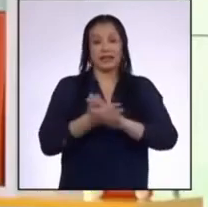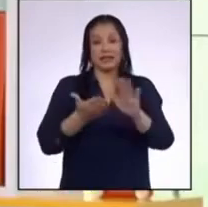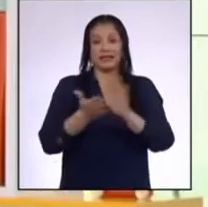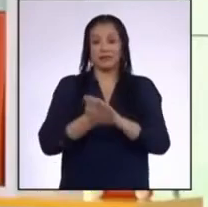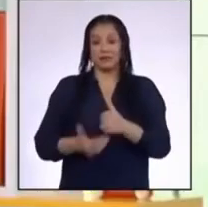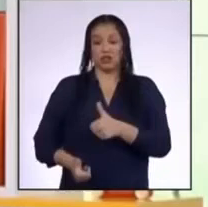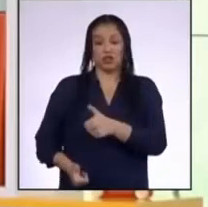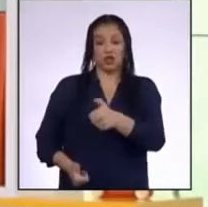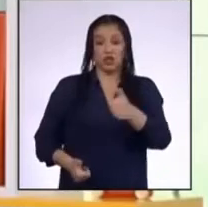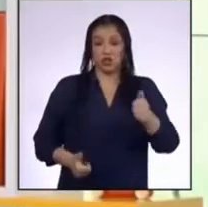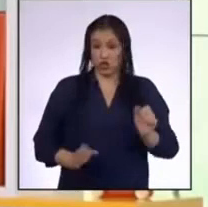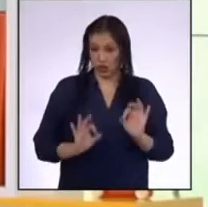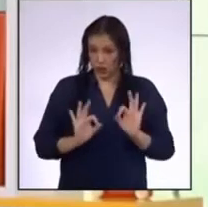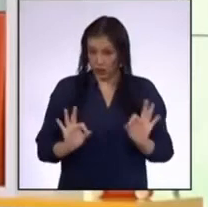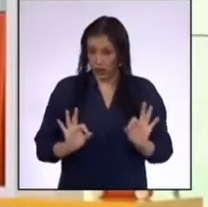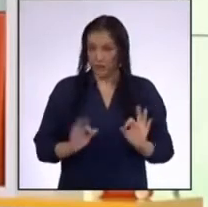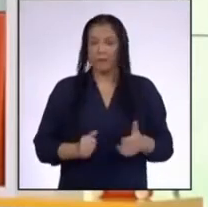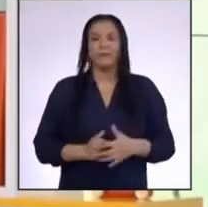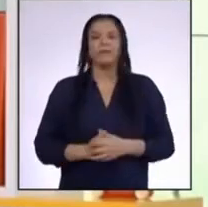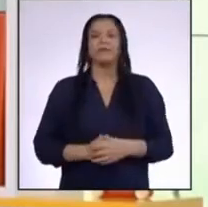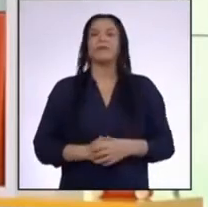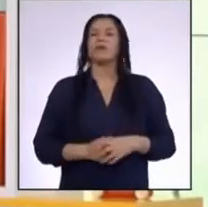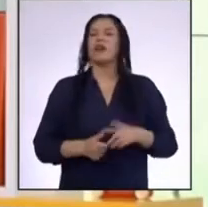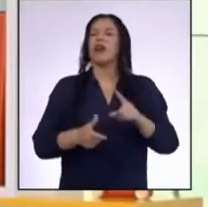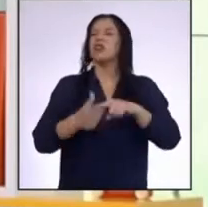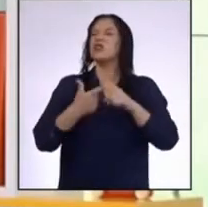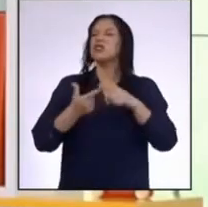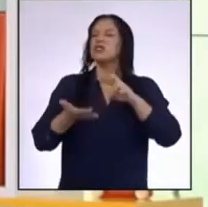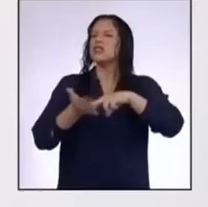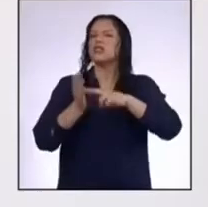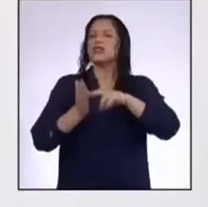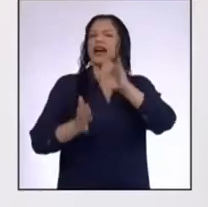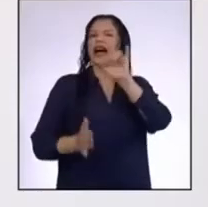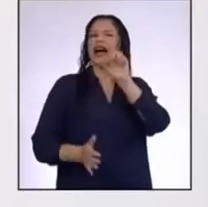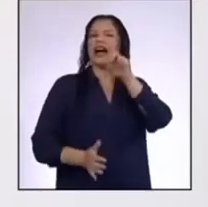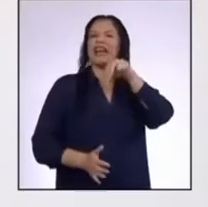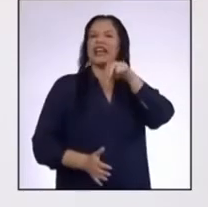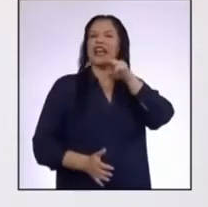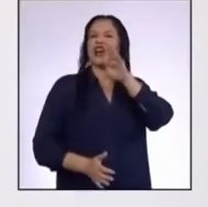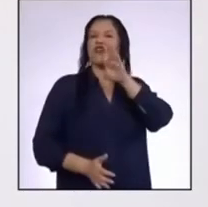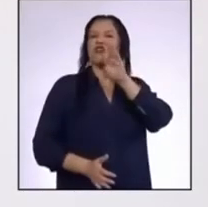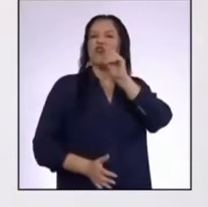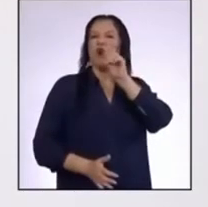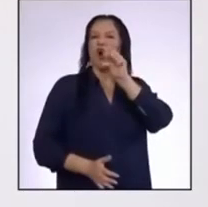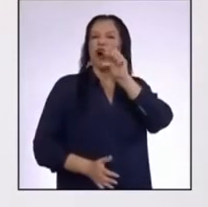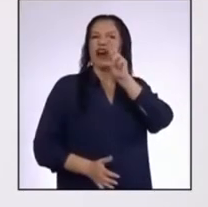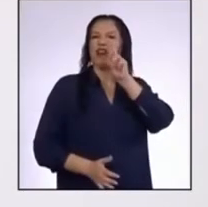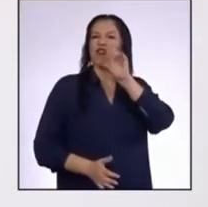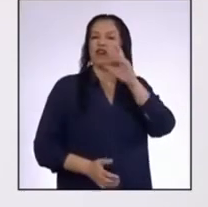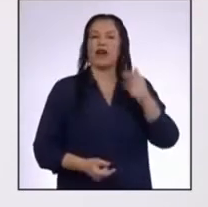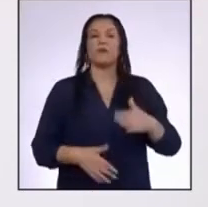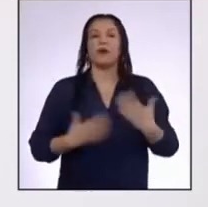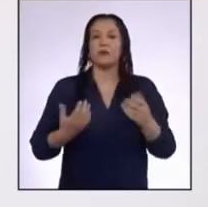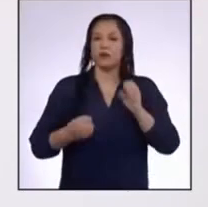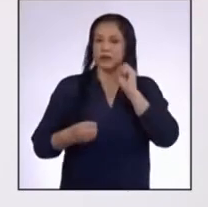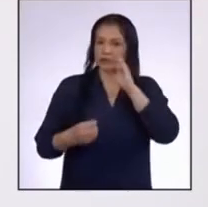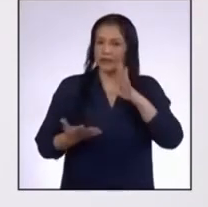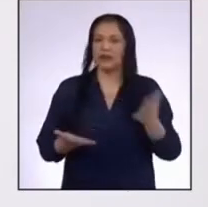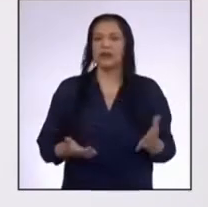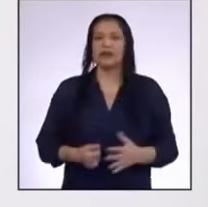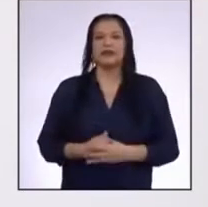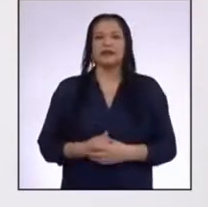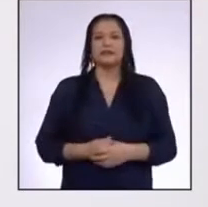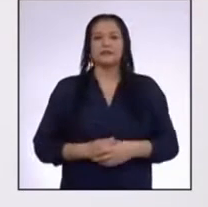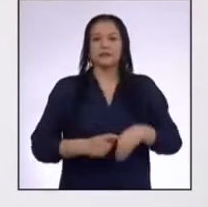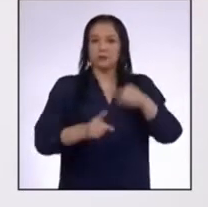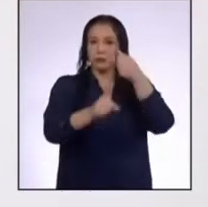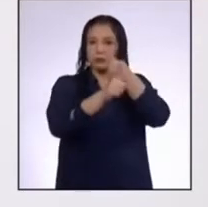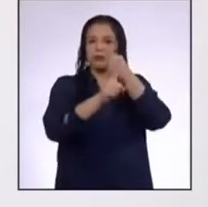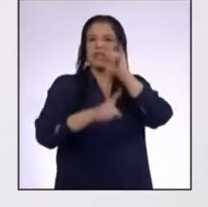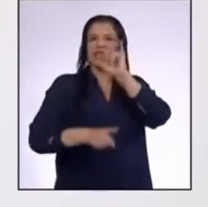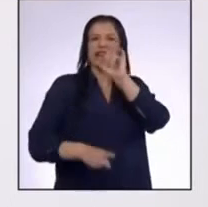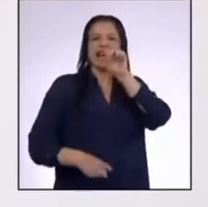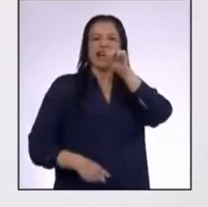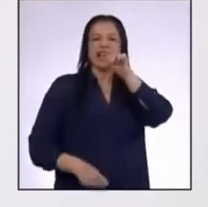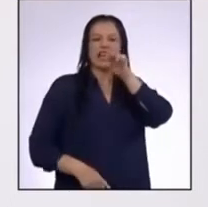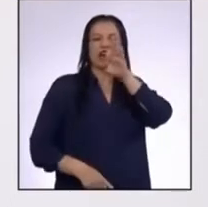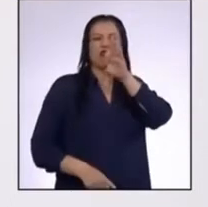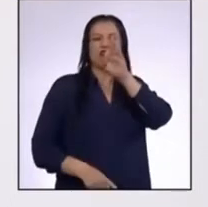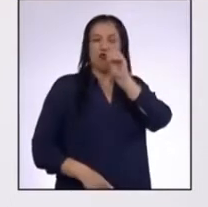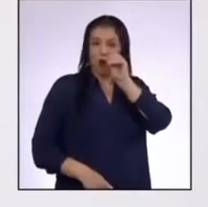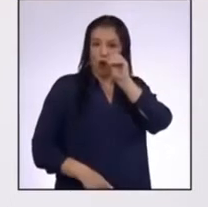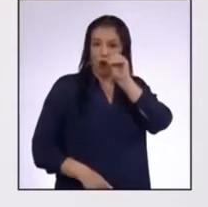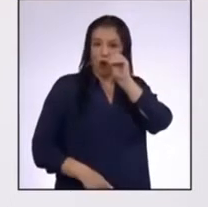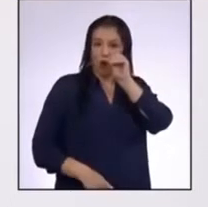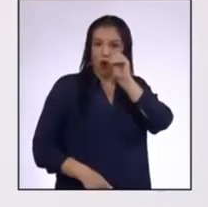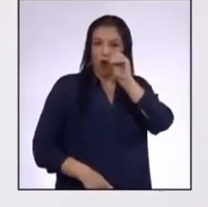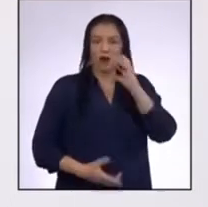usar Entonces, profesora ¿Qué era una infografía? Podemos deducirlo a partir de su propio nombre Que nos